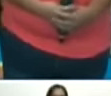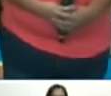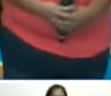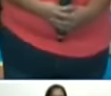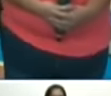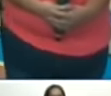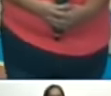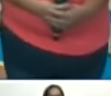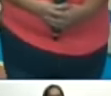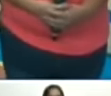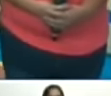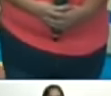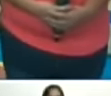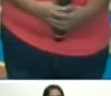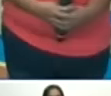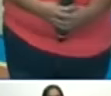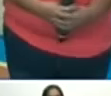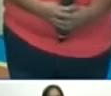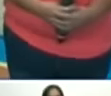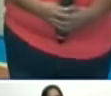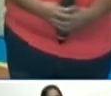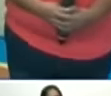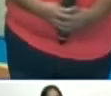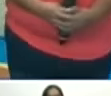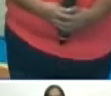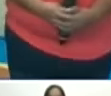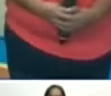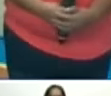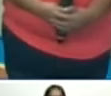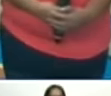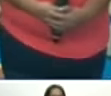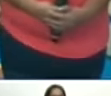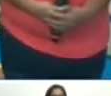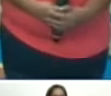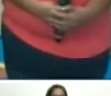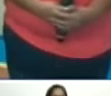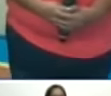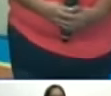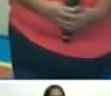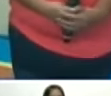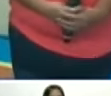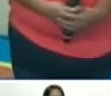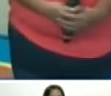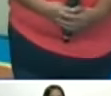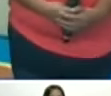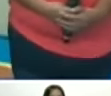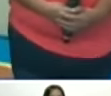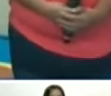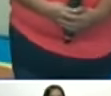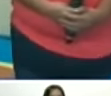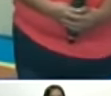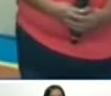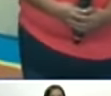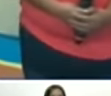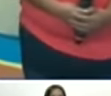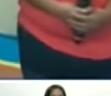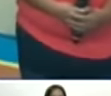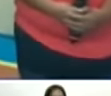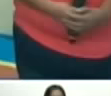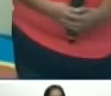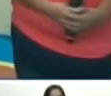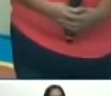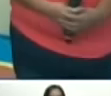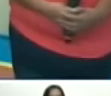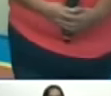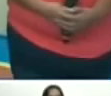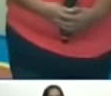las grandes misiones de la mujer de la juventud de la cultura de la salud con el deporte nosotros tenemos que